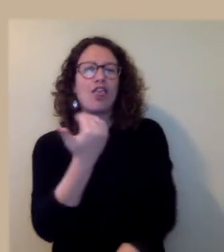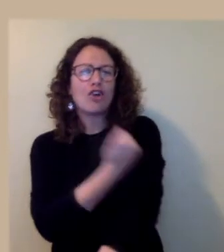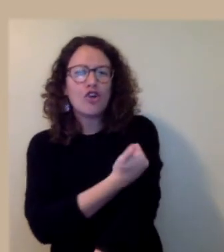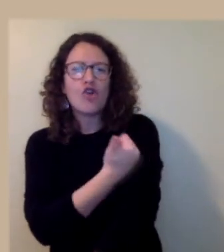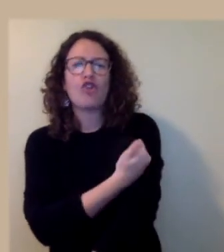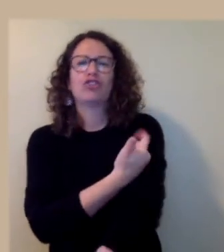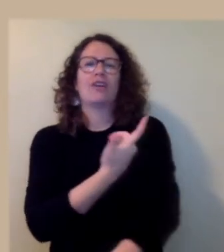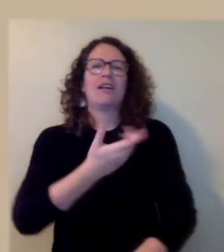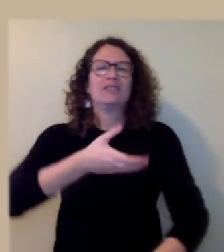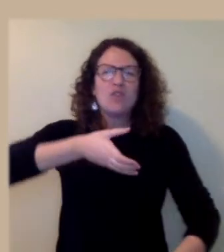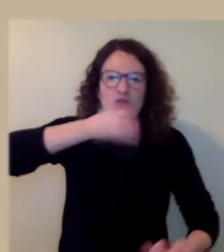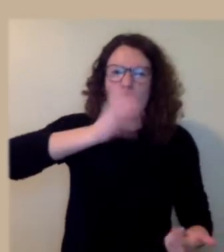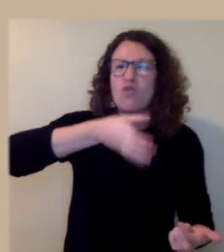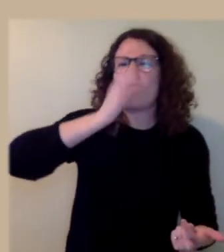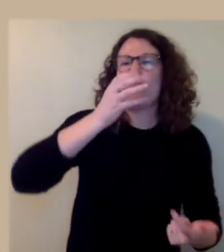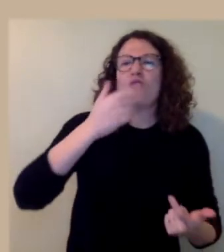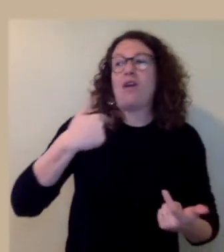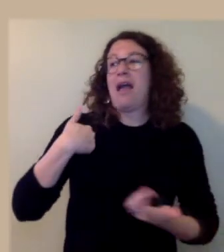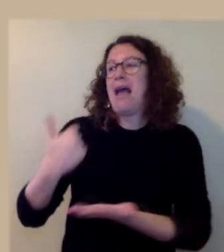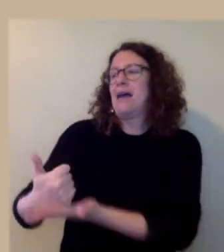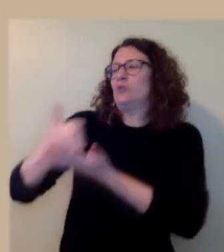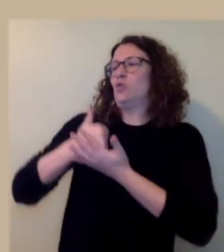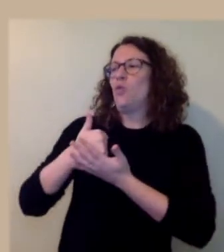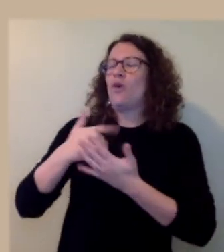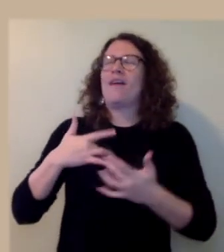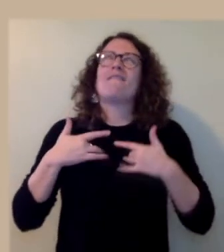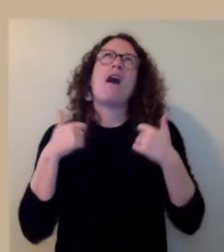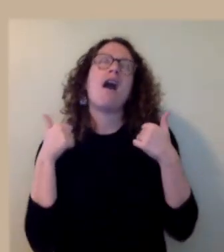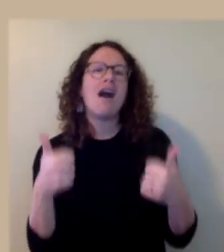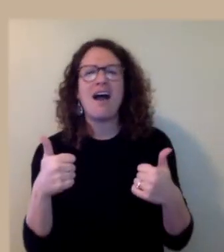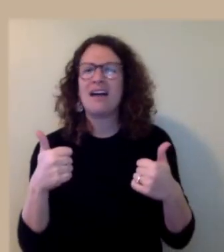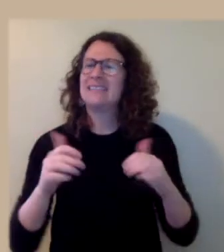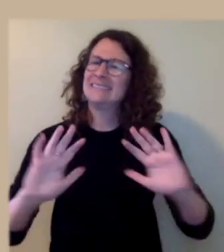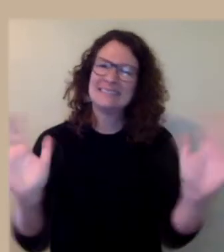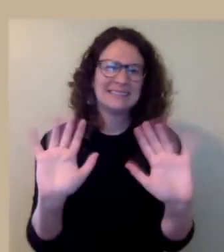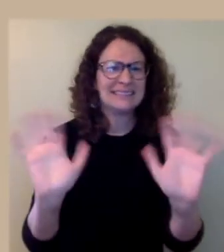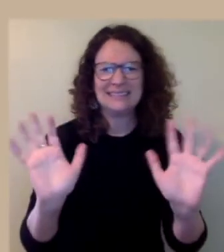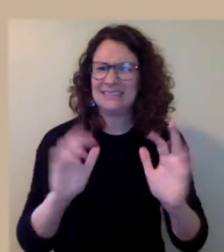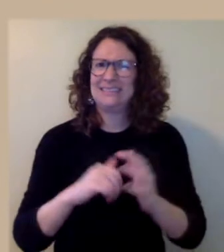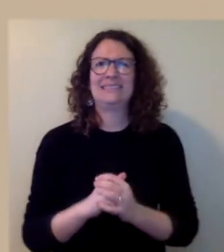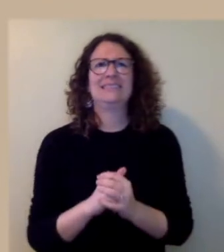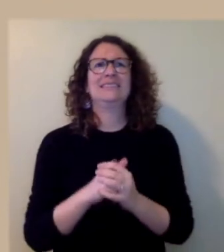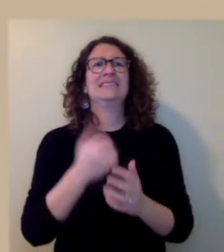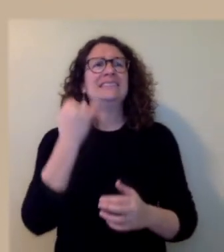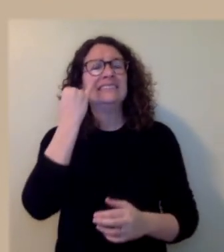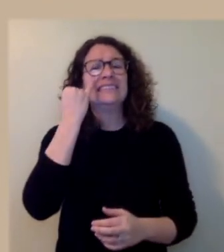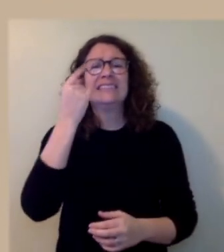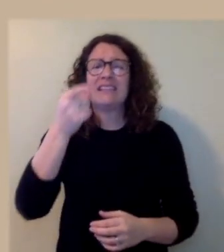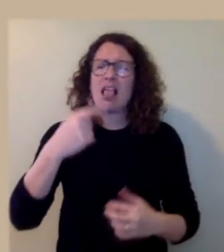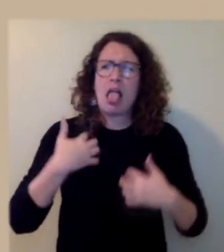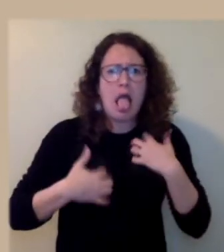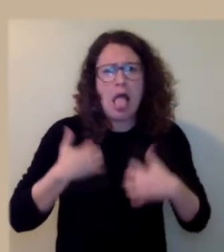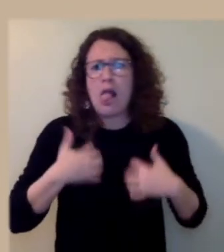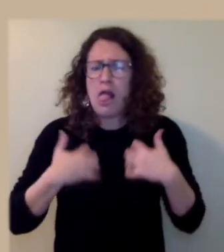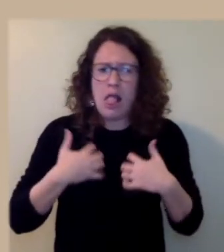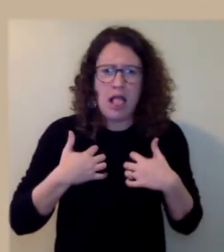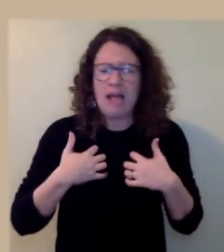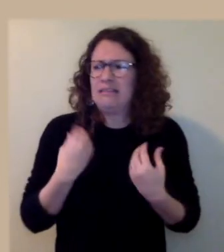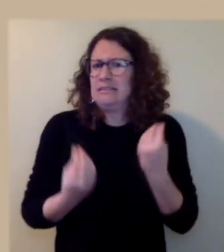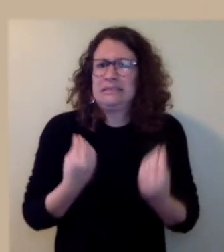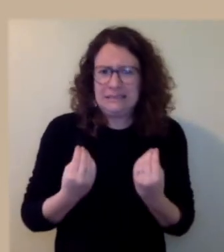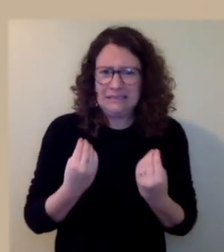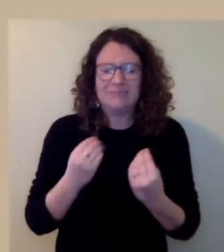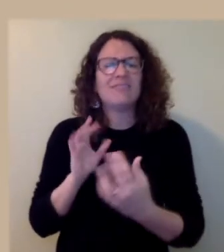No uses tabaco, alcohol u otras drogas para lidiar con tus emociones. Si te sientes abrumado, habla con un trabajador de salud o